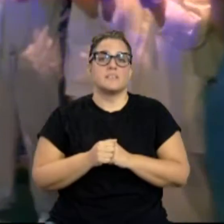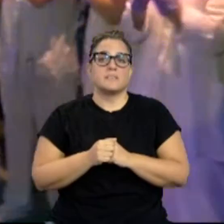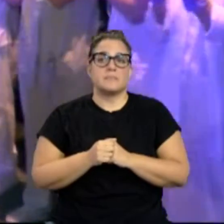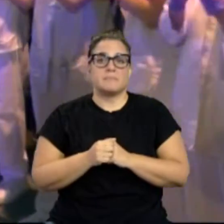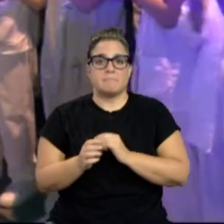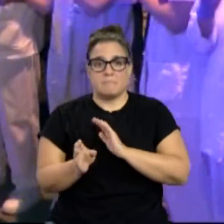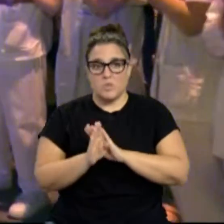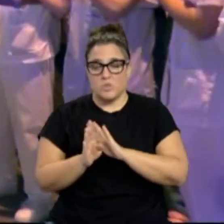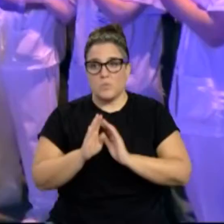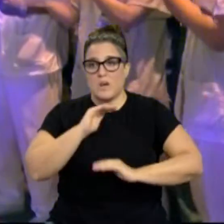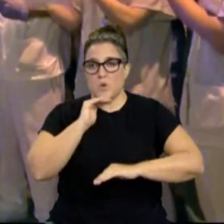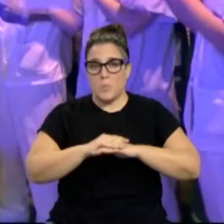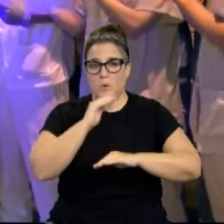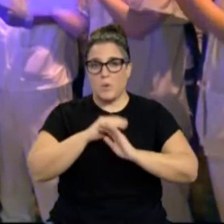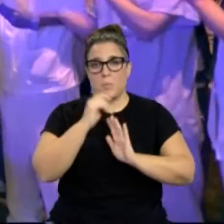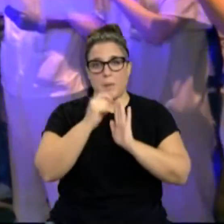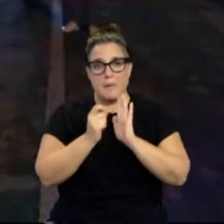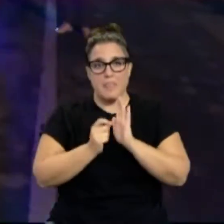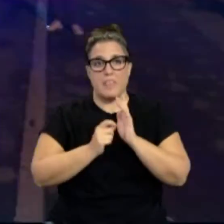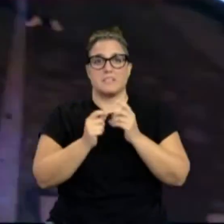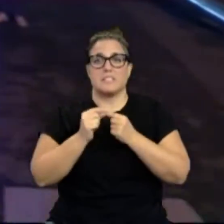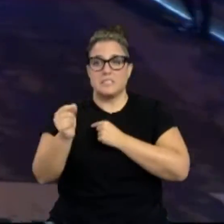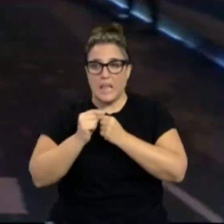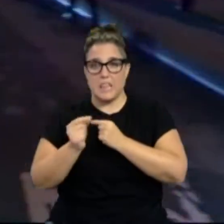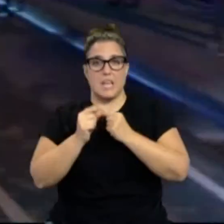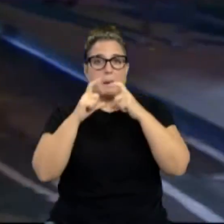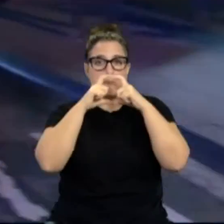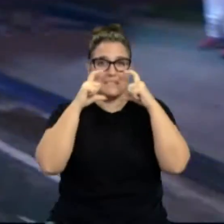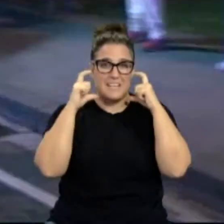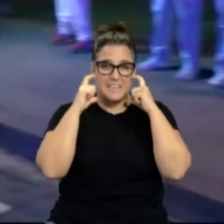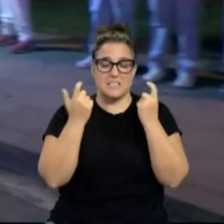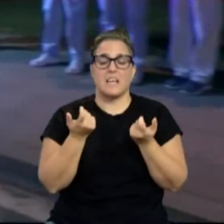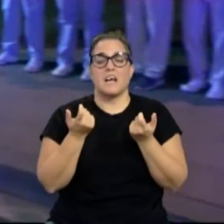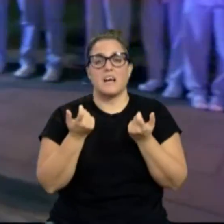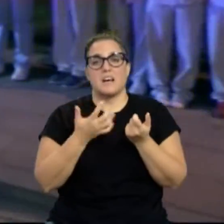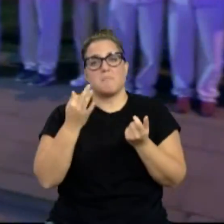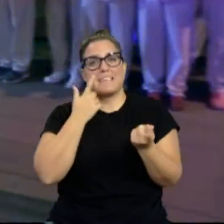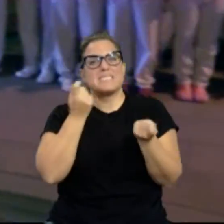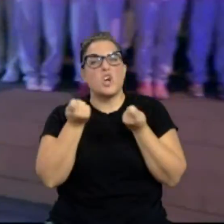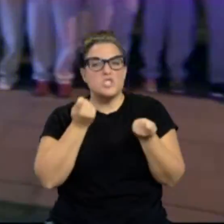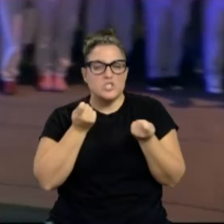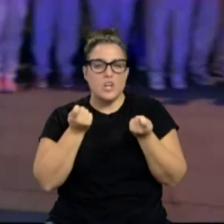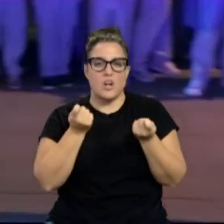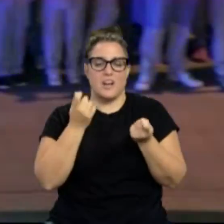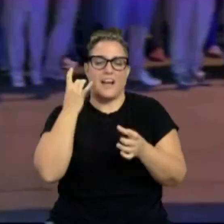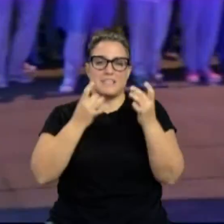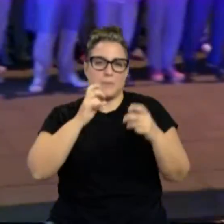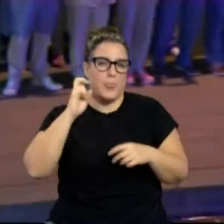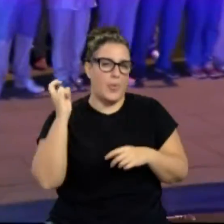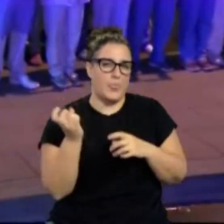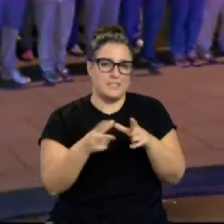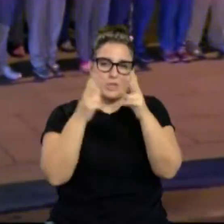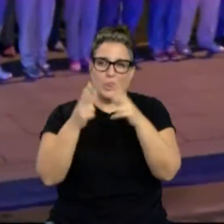uso de mascarilla y con control en lo que son las actividades sociales, porque